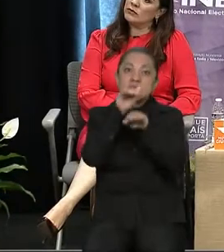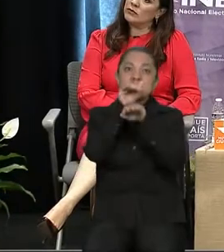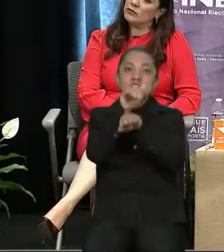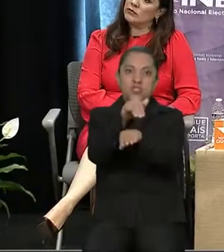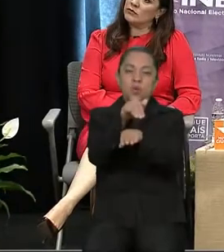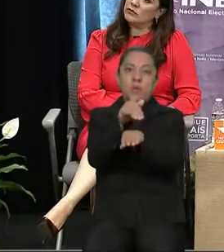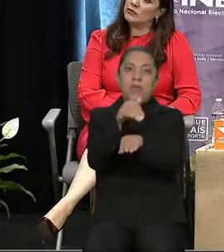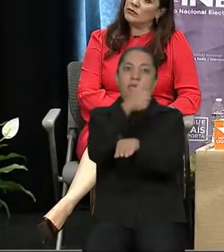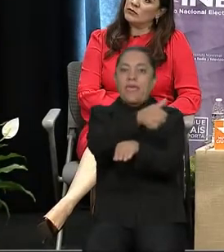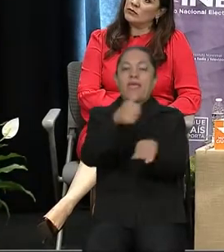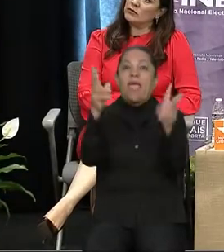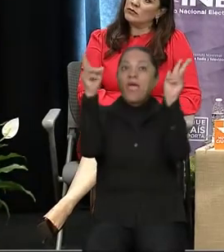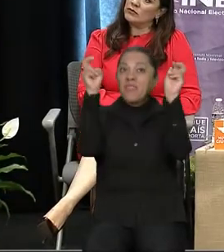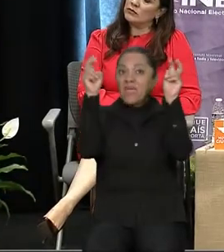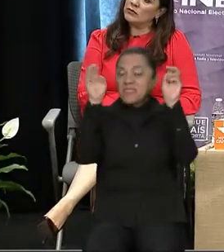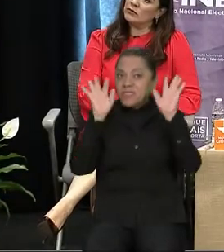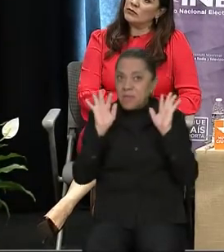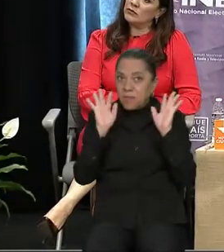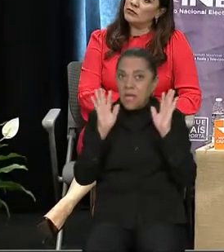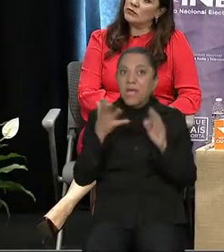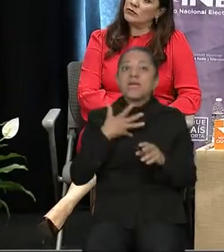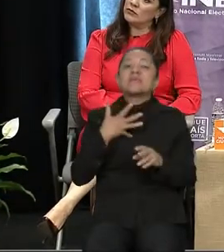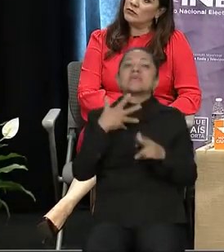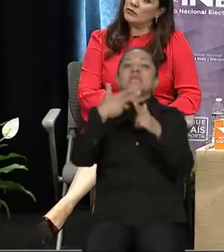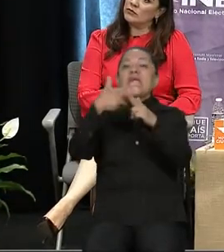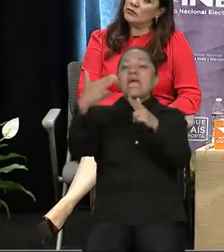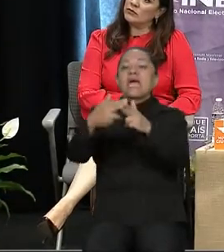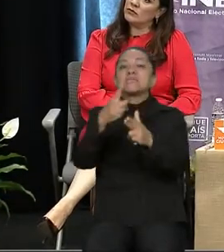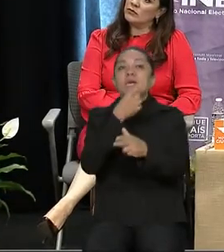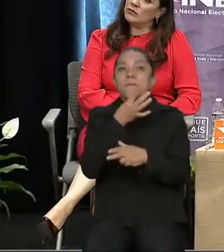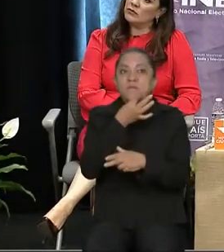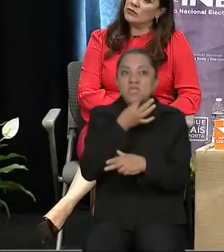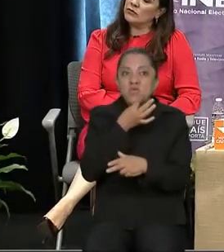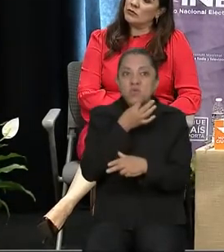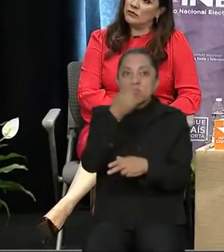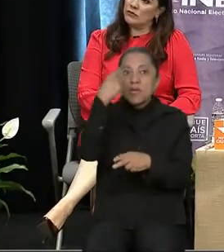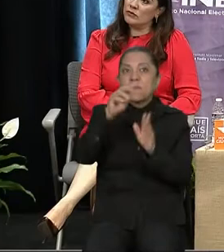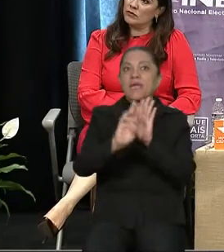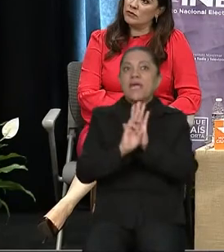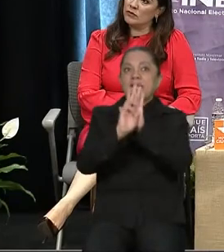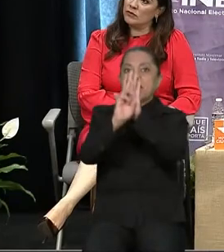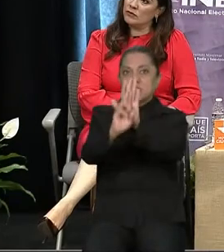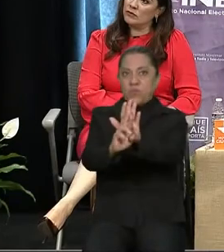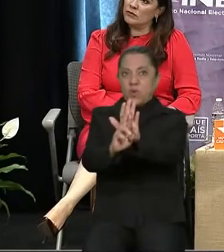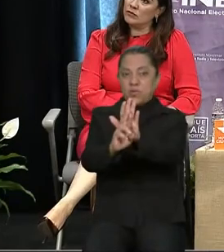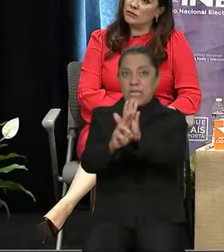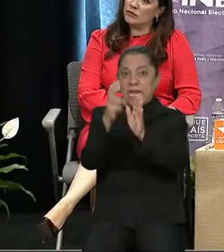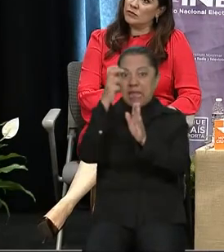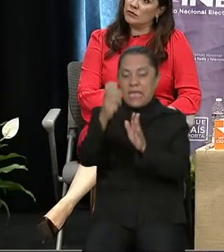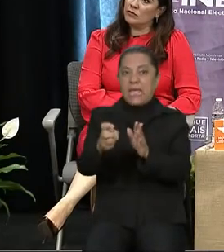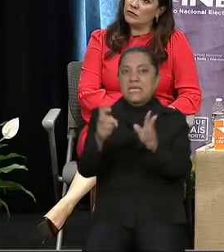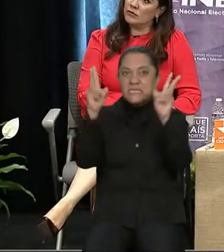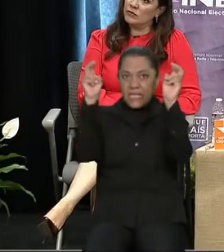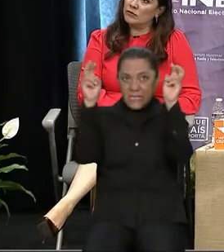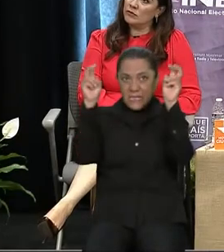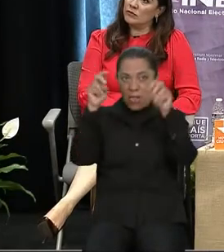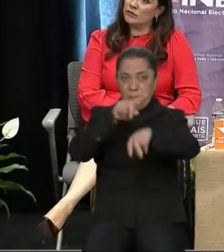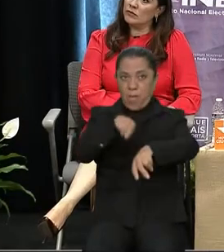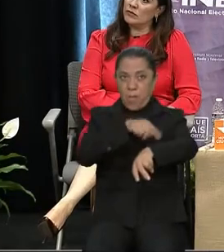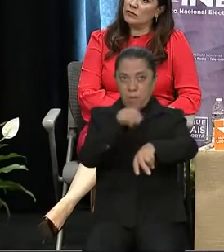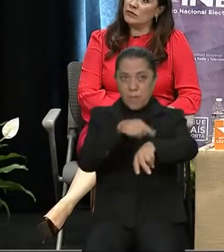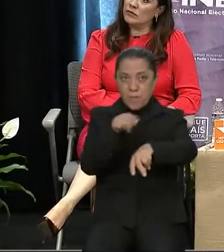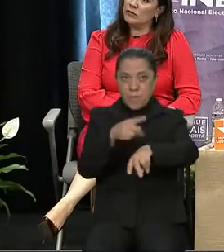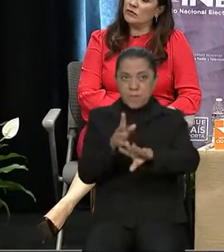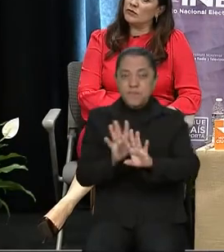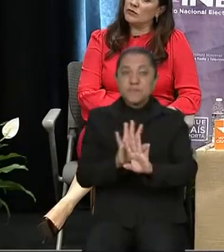cuestión, contando con hasta un minuto para poder responder. Esta ronda temática es importante también